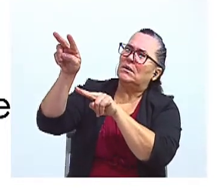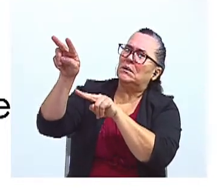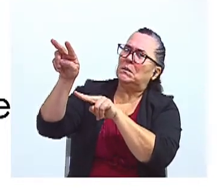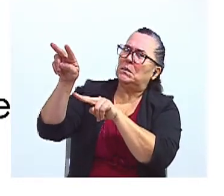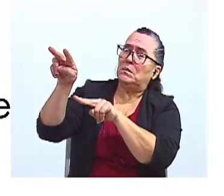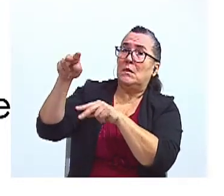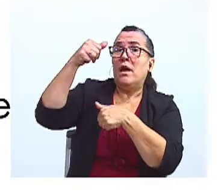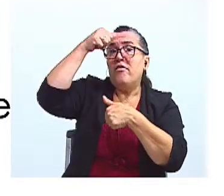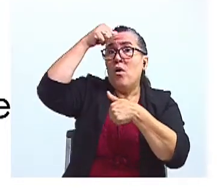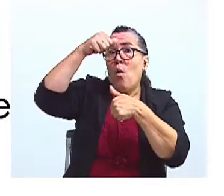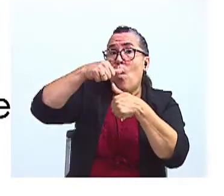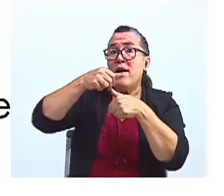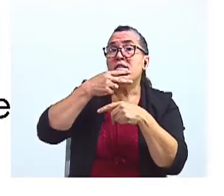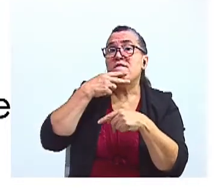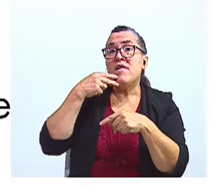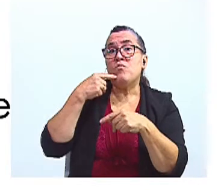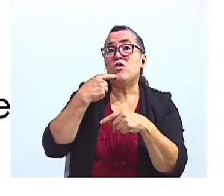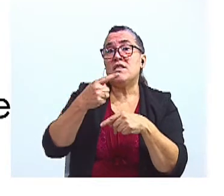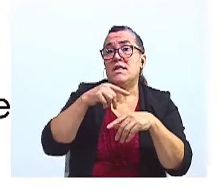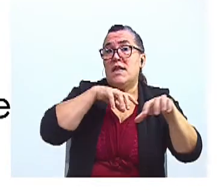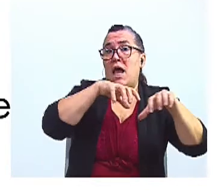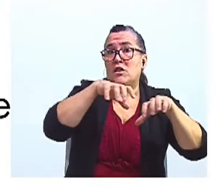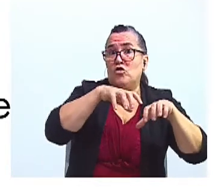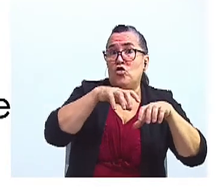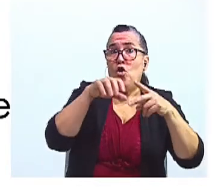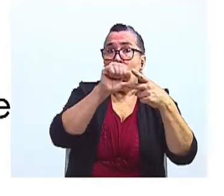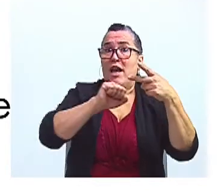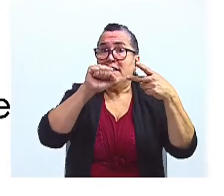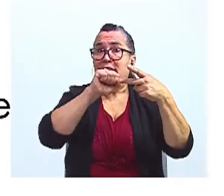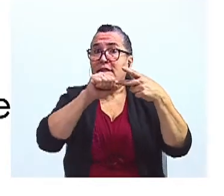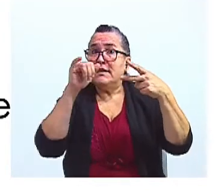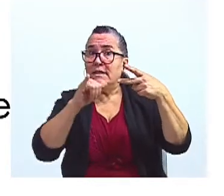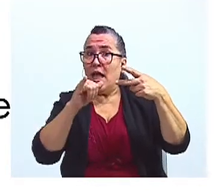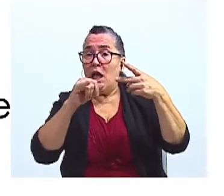Recuerden, los verbos pueden decirme acción, estado o proceso.